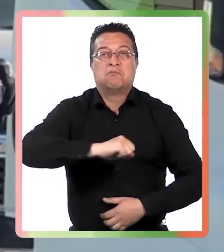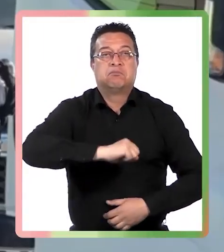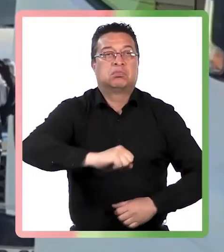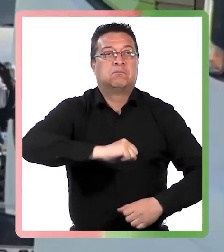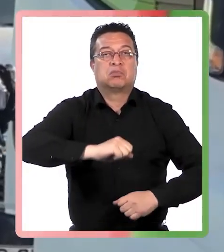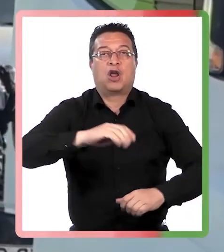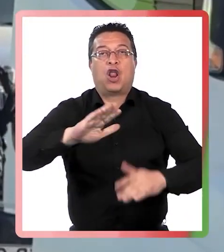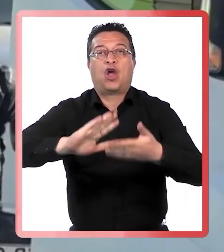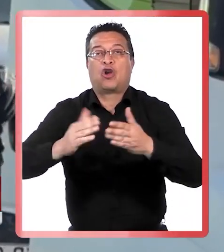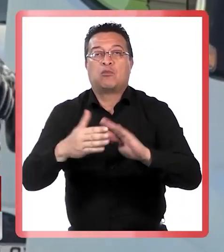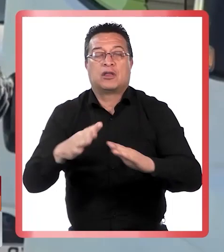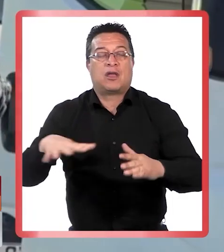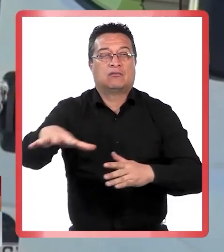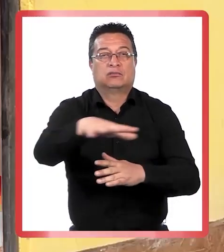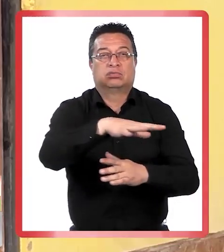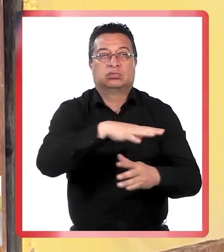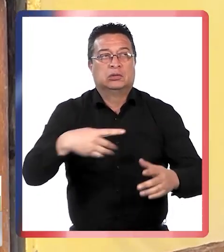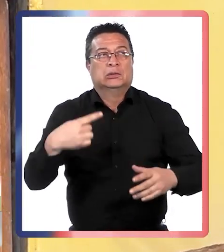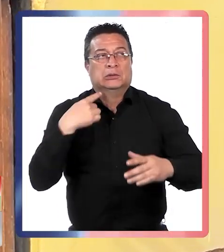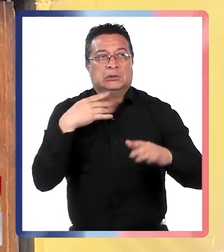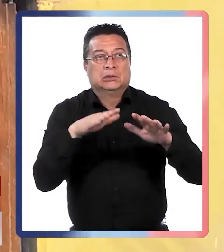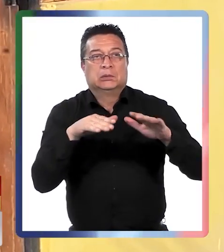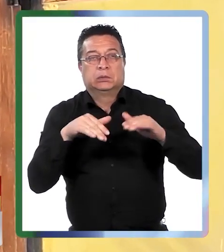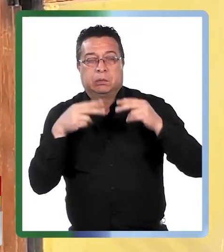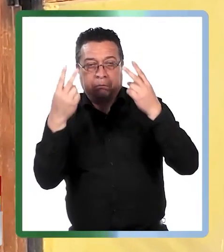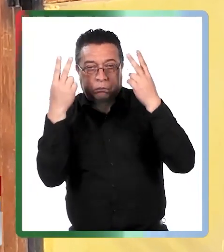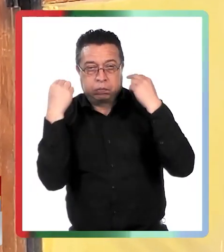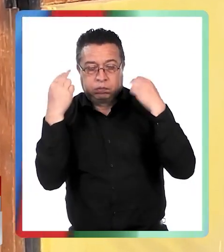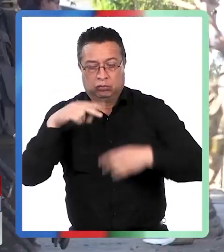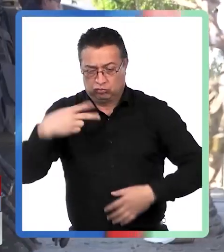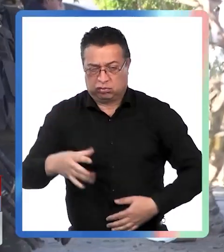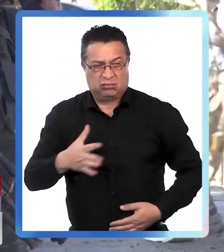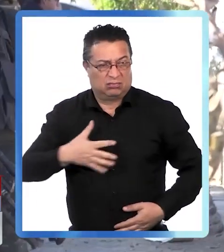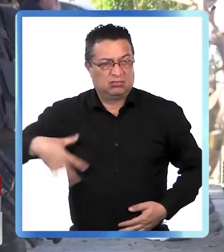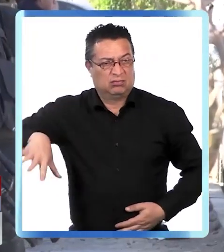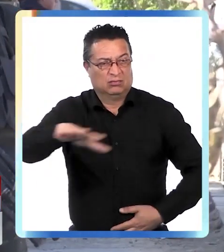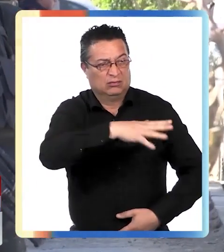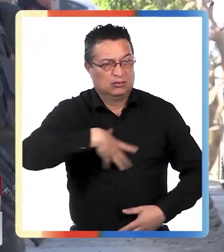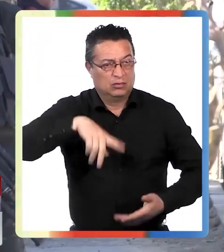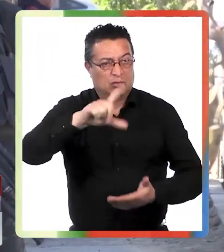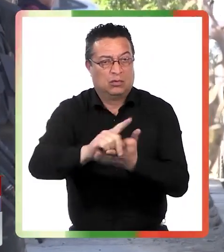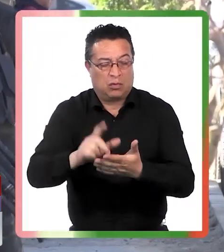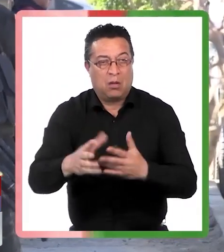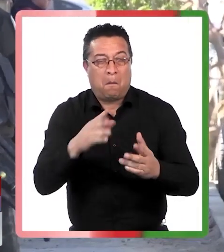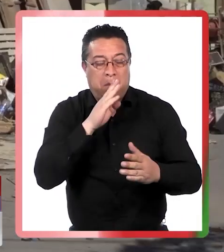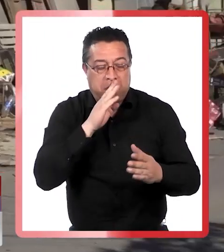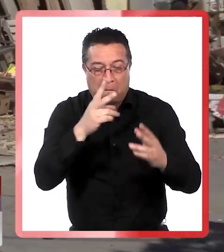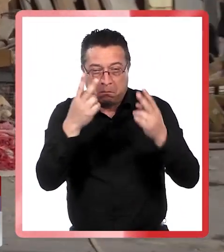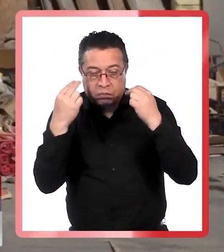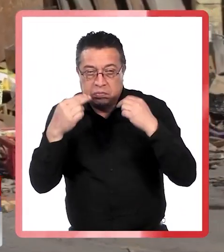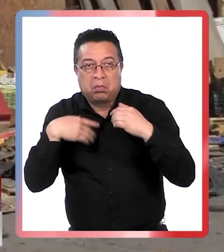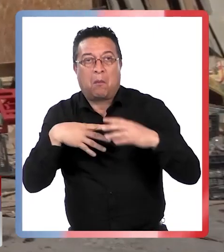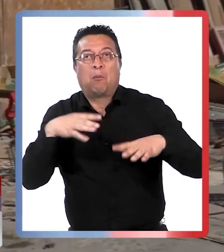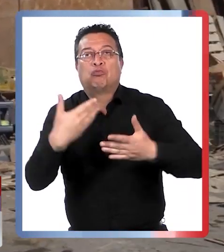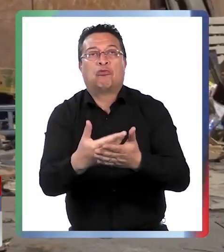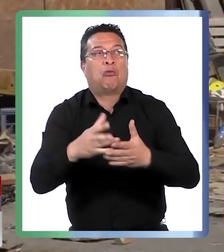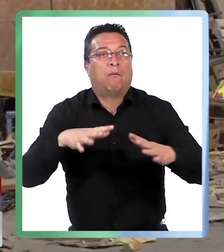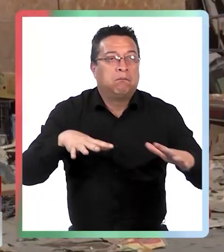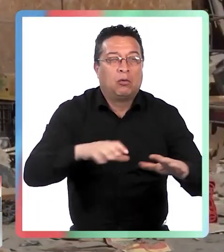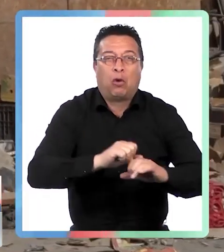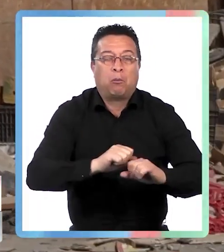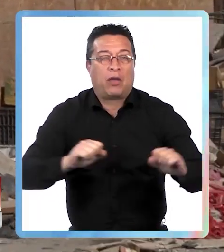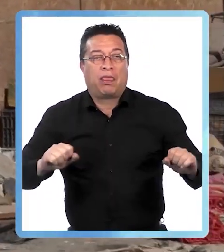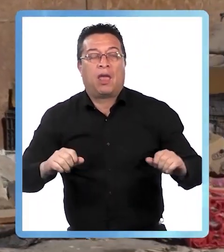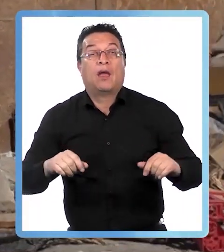impide que la comunidad, los sectores a veces más desfavorecidos, aquello que nos pertenece a todos, que son los espacios públicos, ni siquiera los espacios públicos los puedan aprovechar.